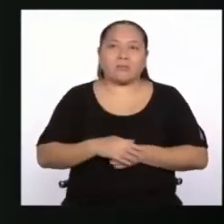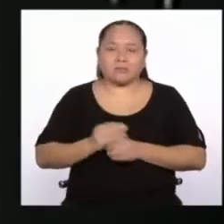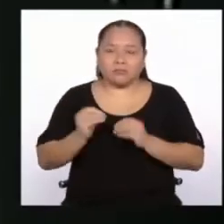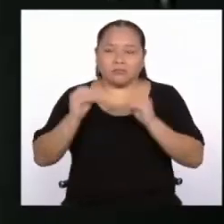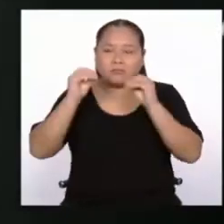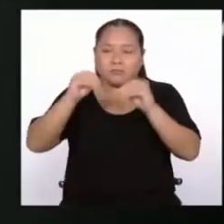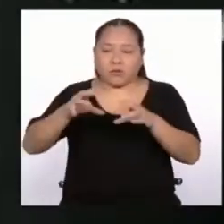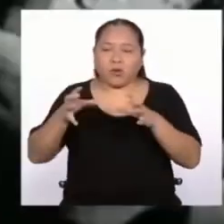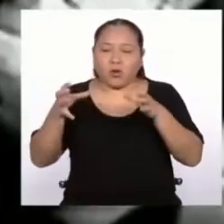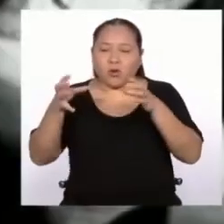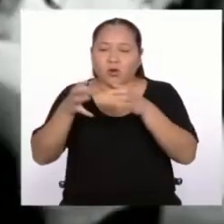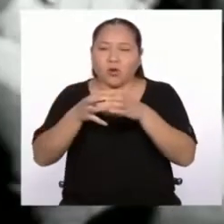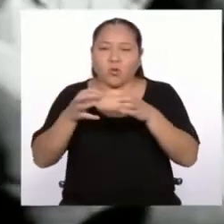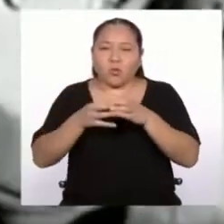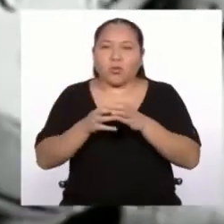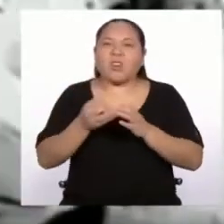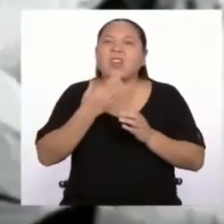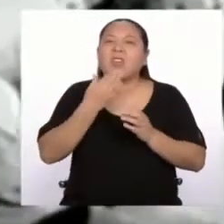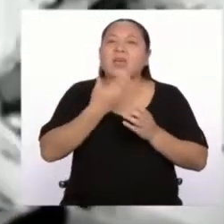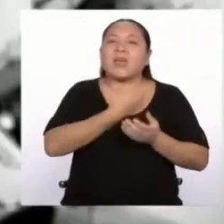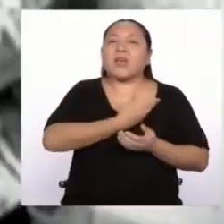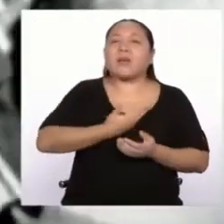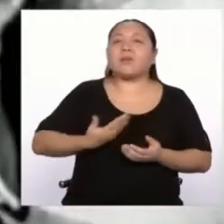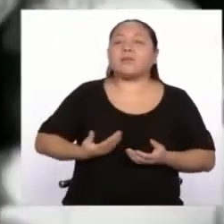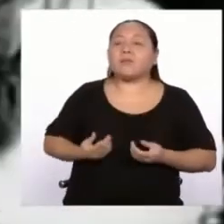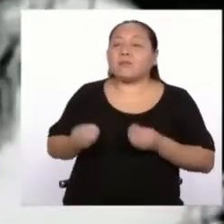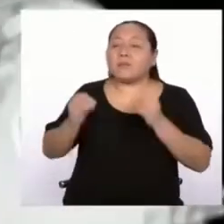gobierno del general Odría.